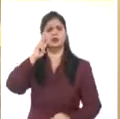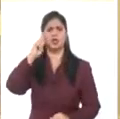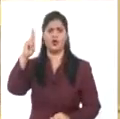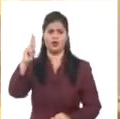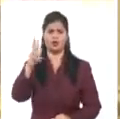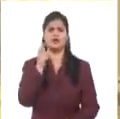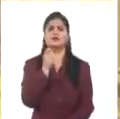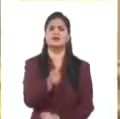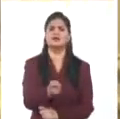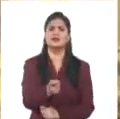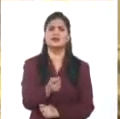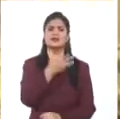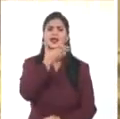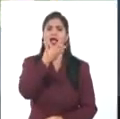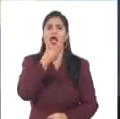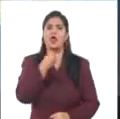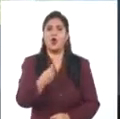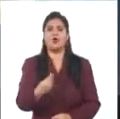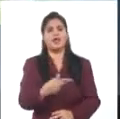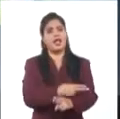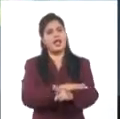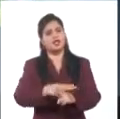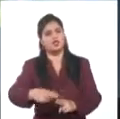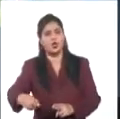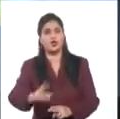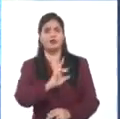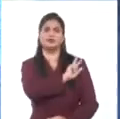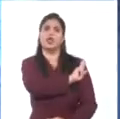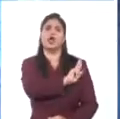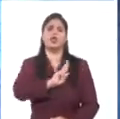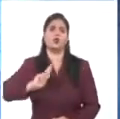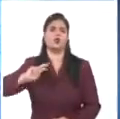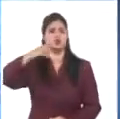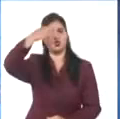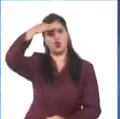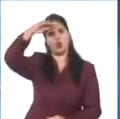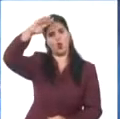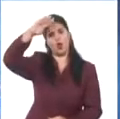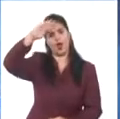a las jóvenes generaciones acerca de la lucha de la Revolución Cubana. Desde